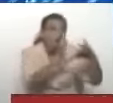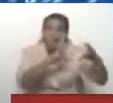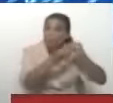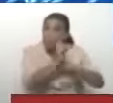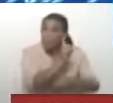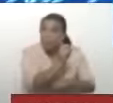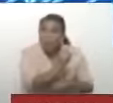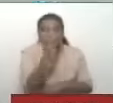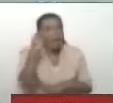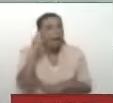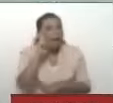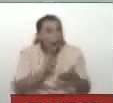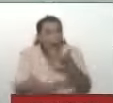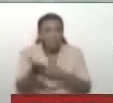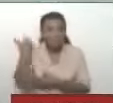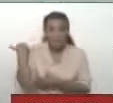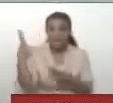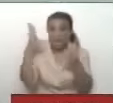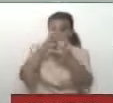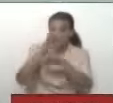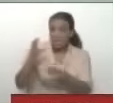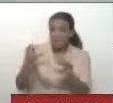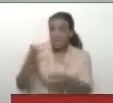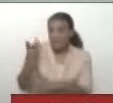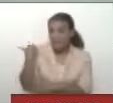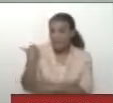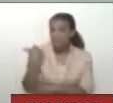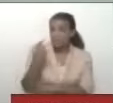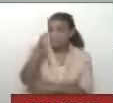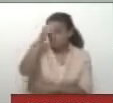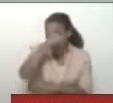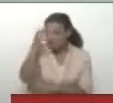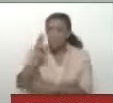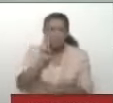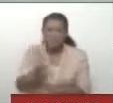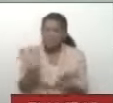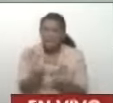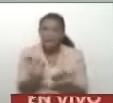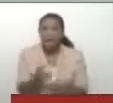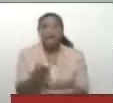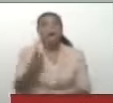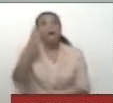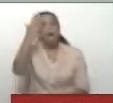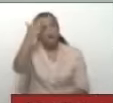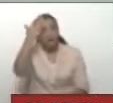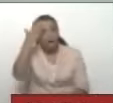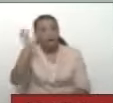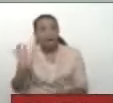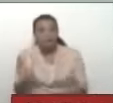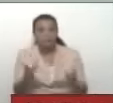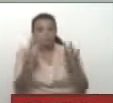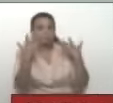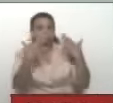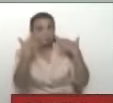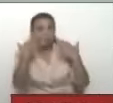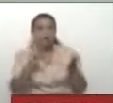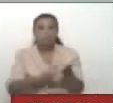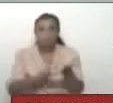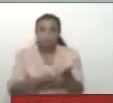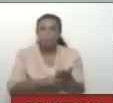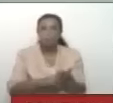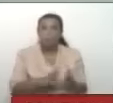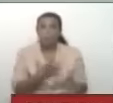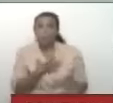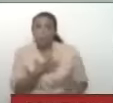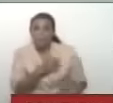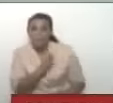aquellas personas que no hayan visto la locución. Que estén medianamente. O nulamente informadas sobre la situación. Y que estén predispuestas. Con el proceso bolivariano. Y